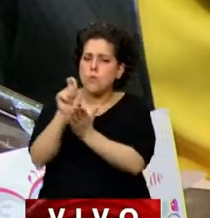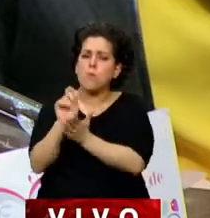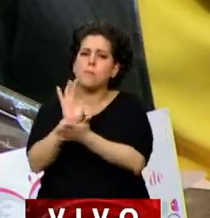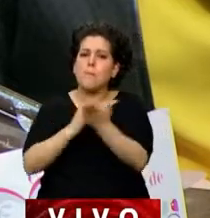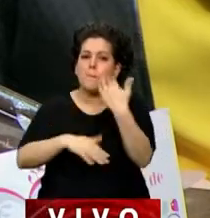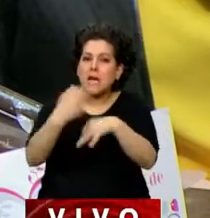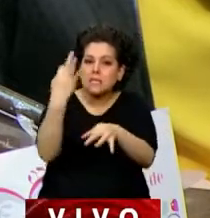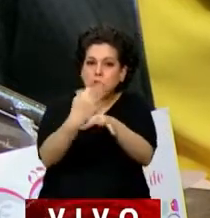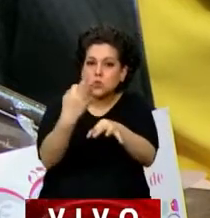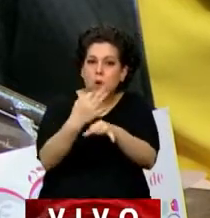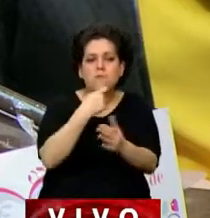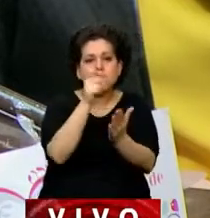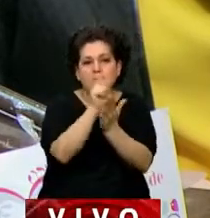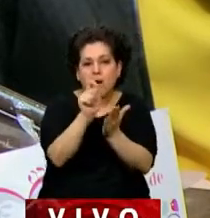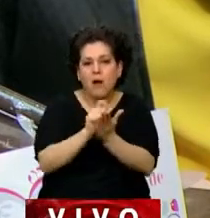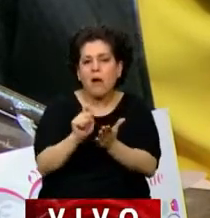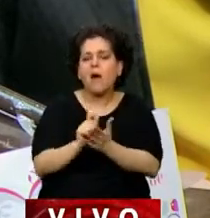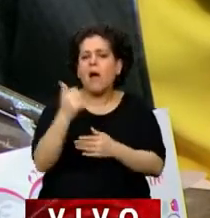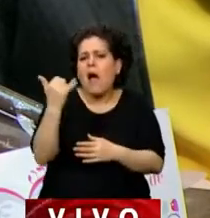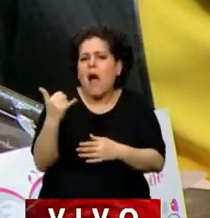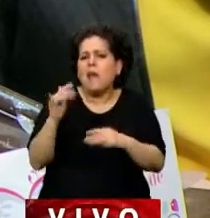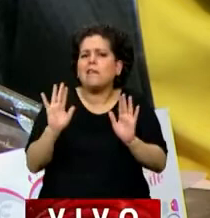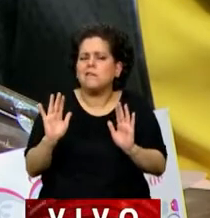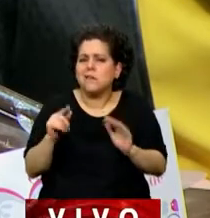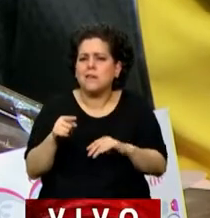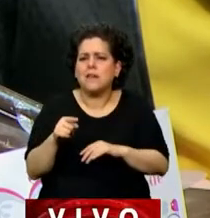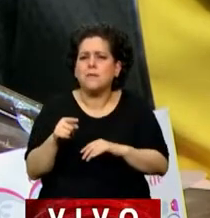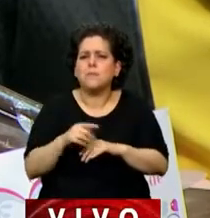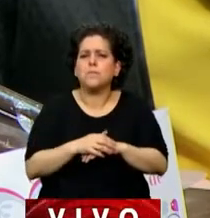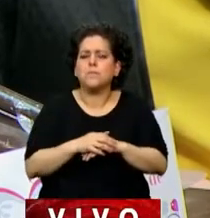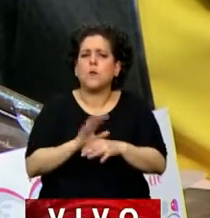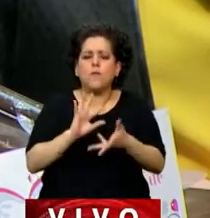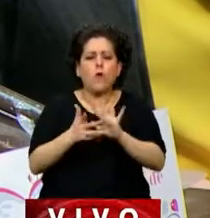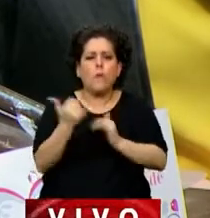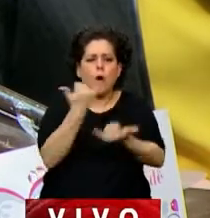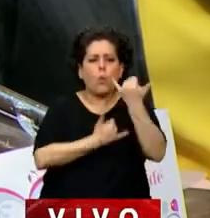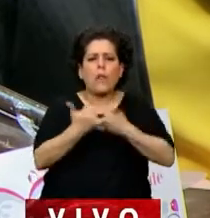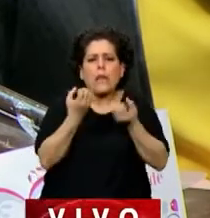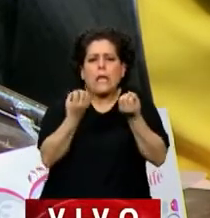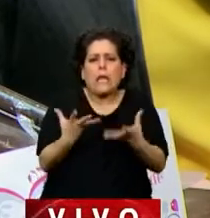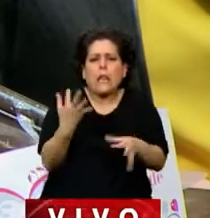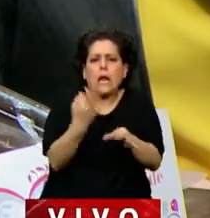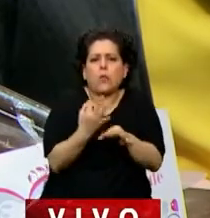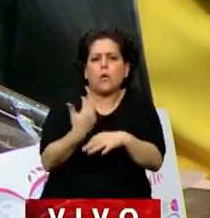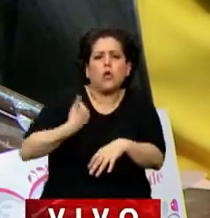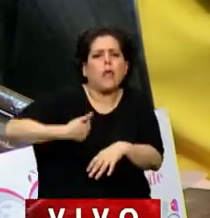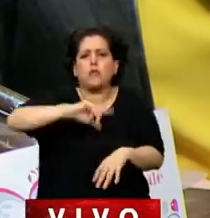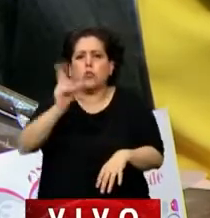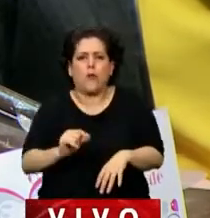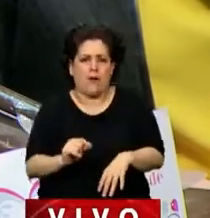de las escuelas, no suministra tanto cómo estaba la educación en la Argentina.